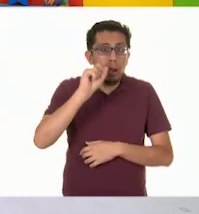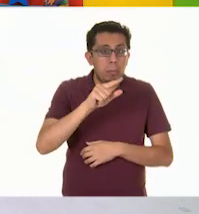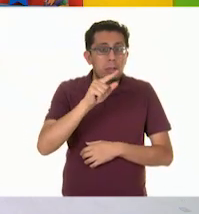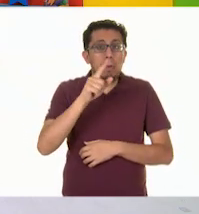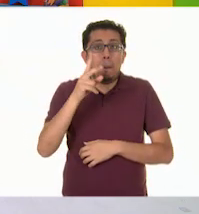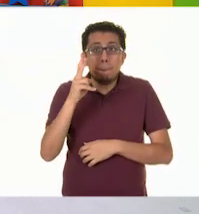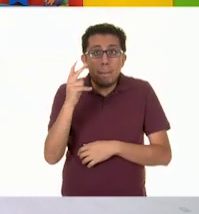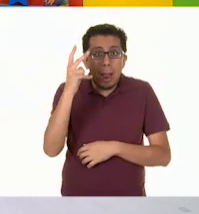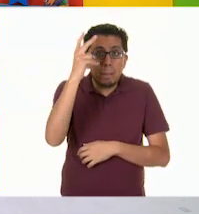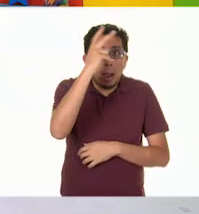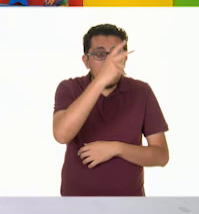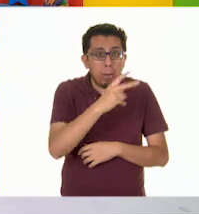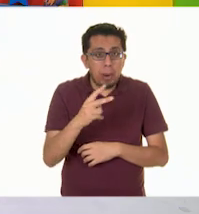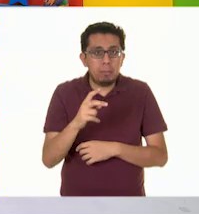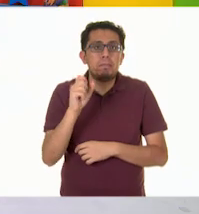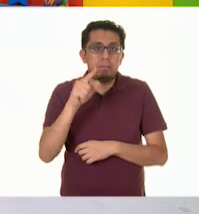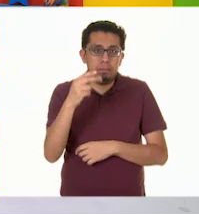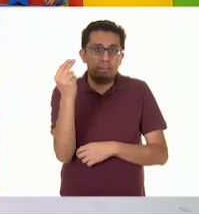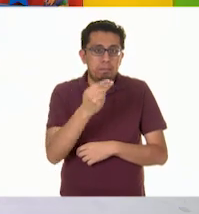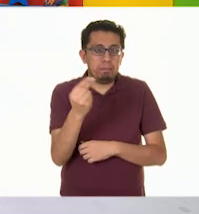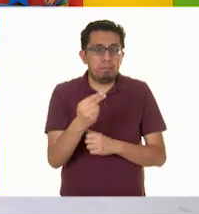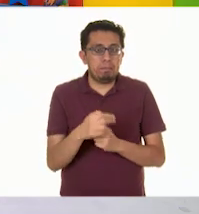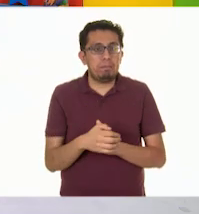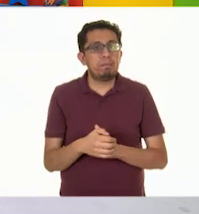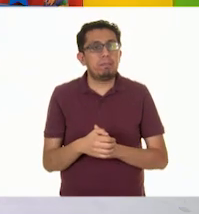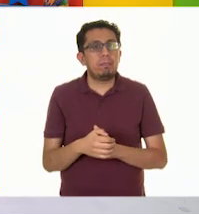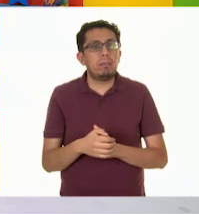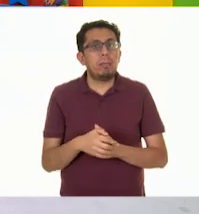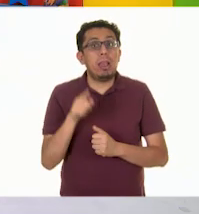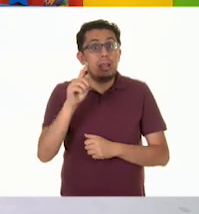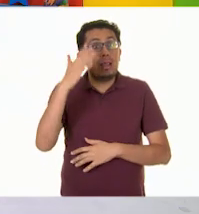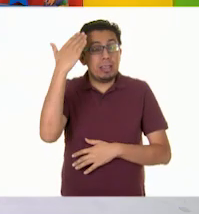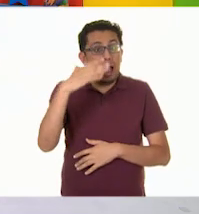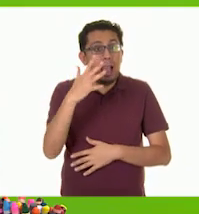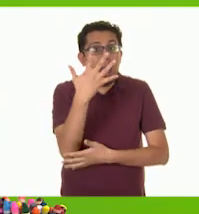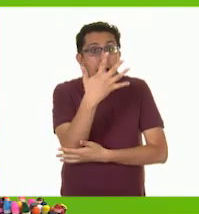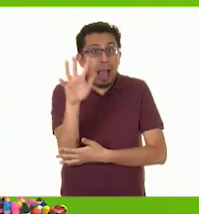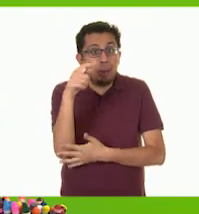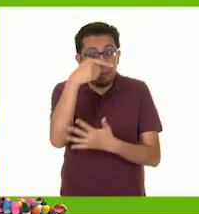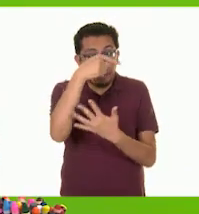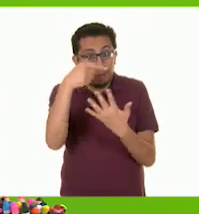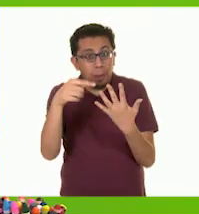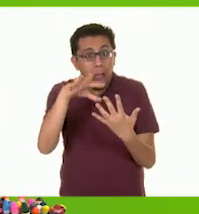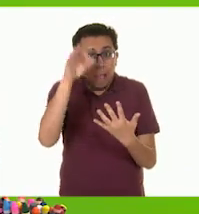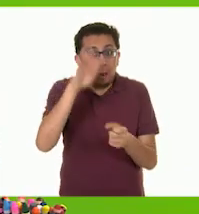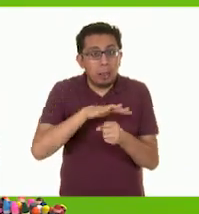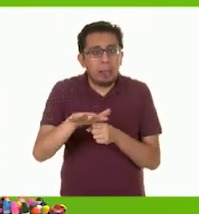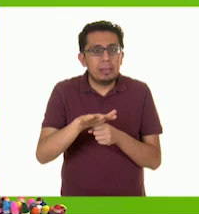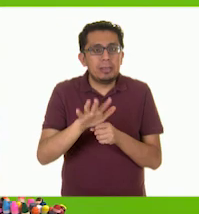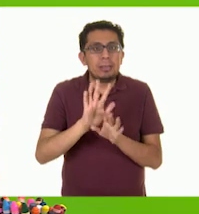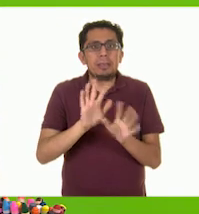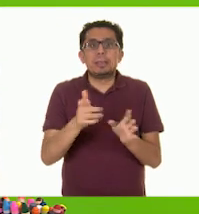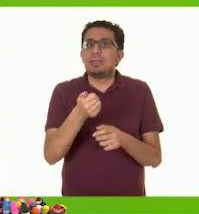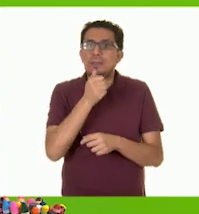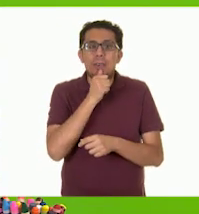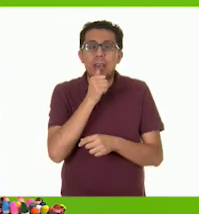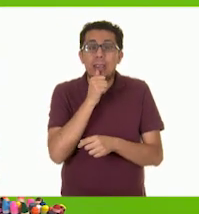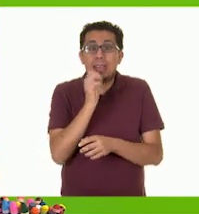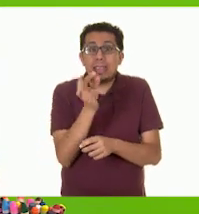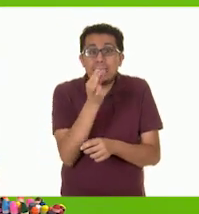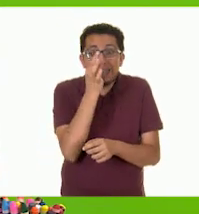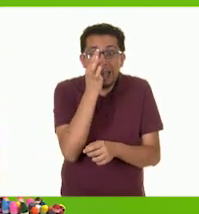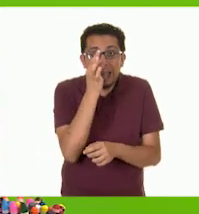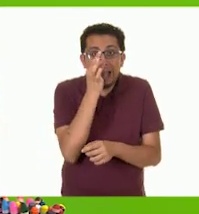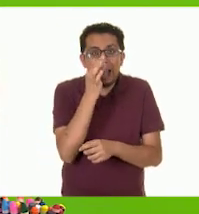decir que... ¿Ya sabes qué árbol vas elegir? Ya casi. Porque el